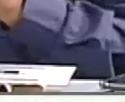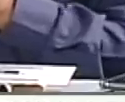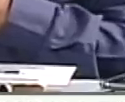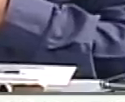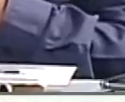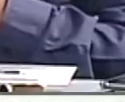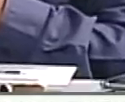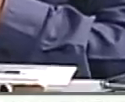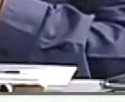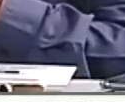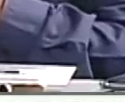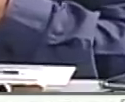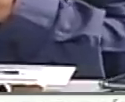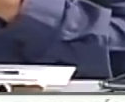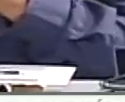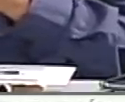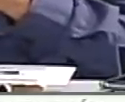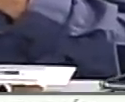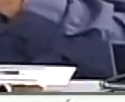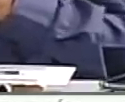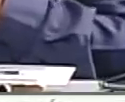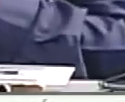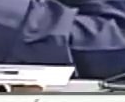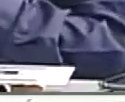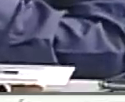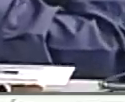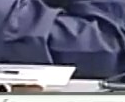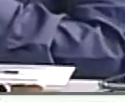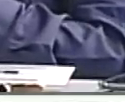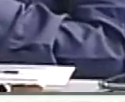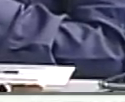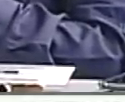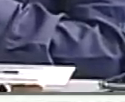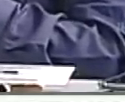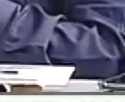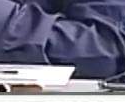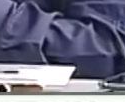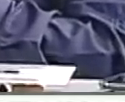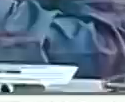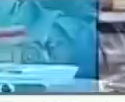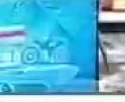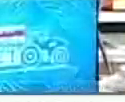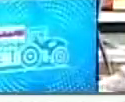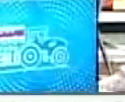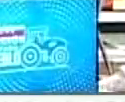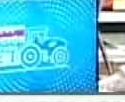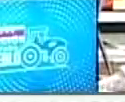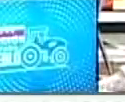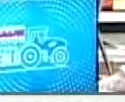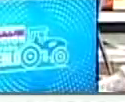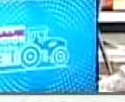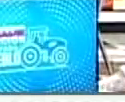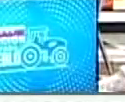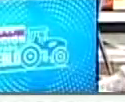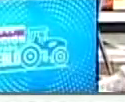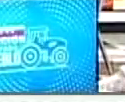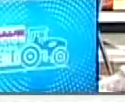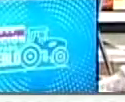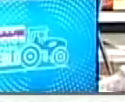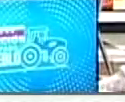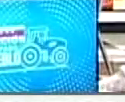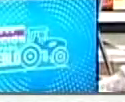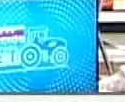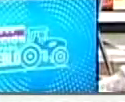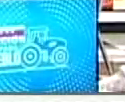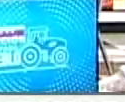de nuestros, equipos, presidente, se lo estamos, obsequiando, como, un pescador, más, de todo el trabajo, que viene haciendo, nosotros,